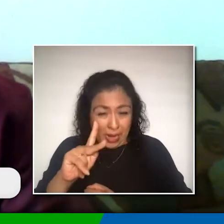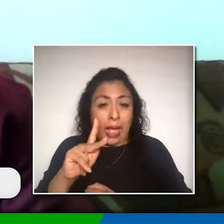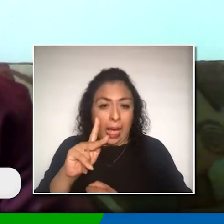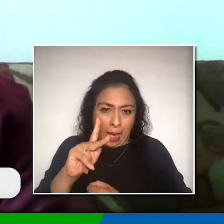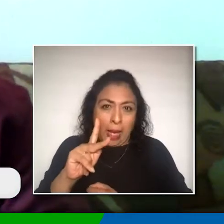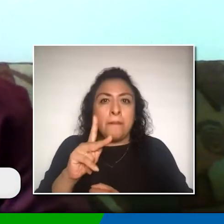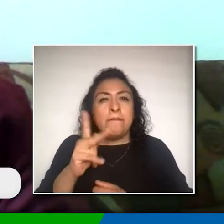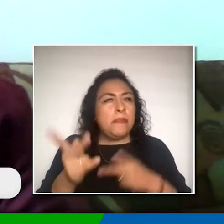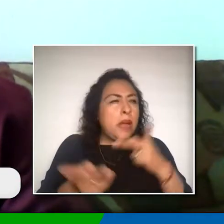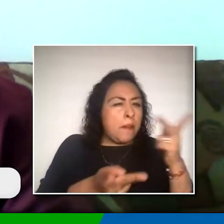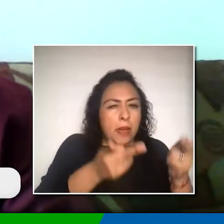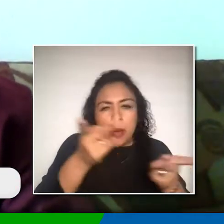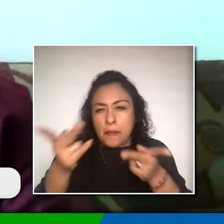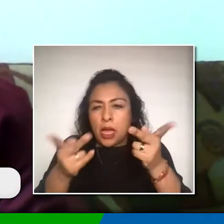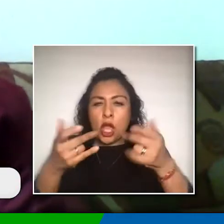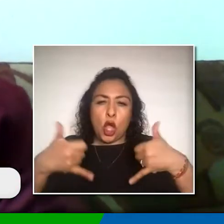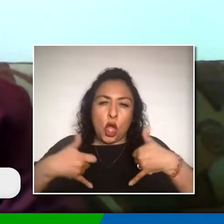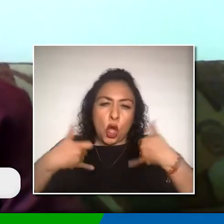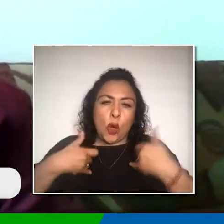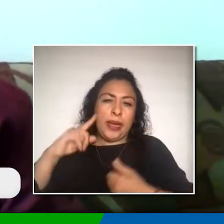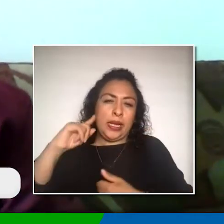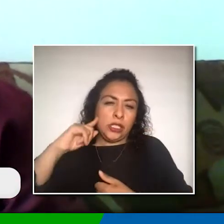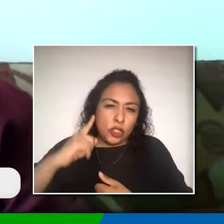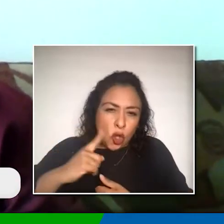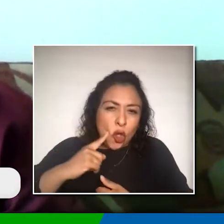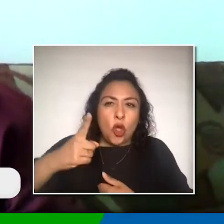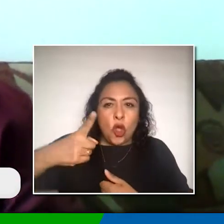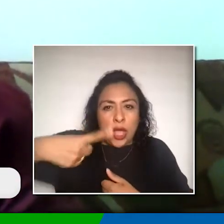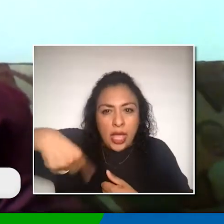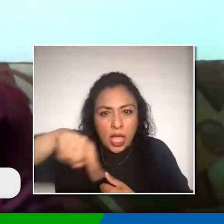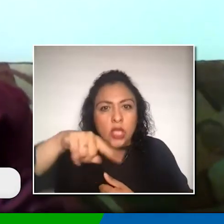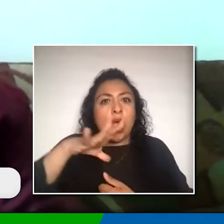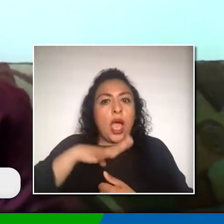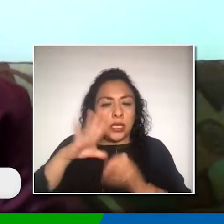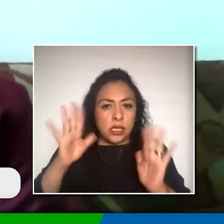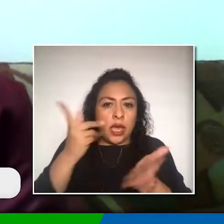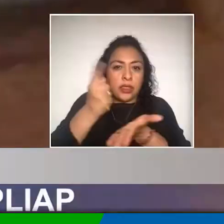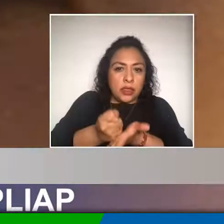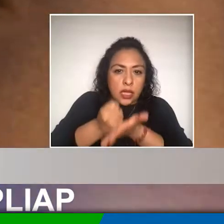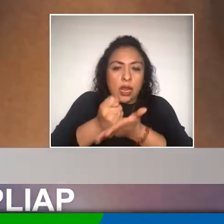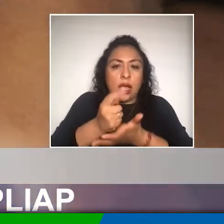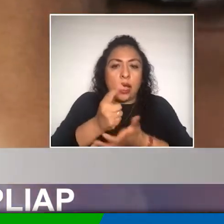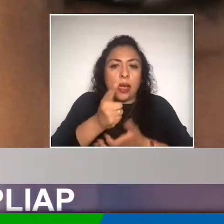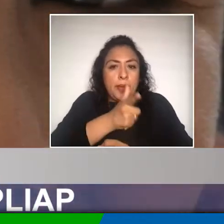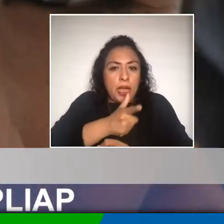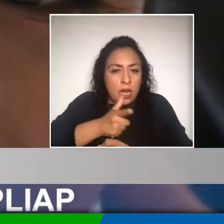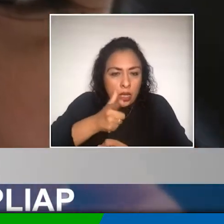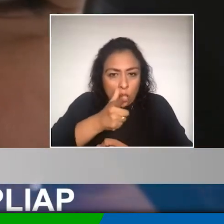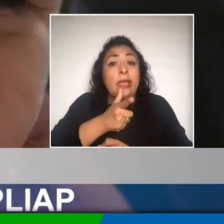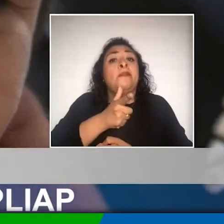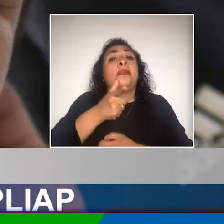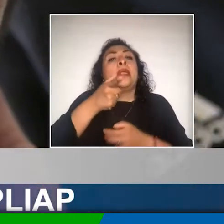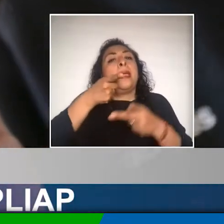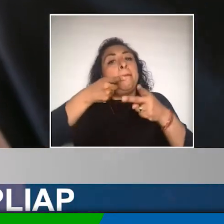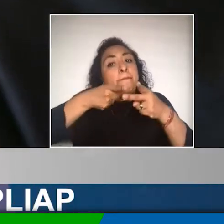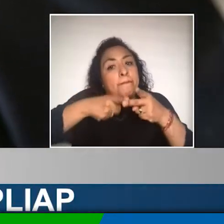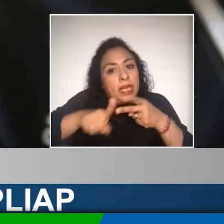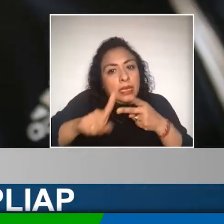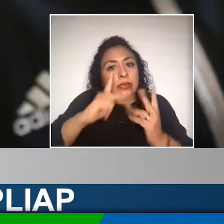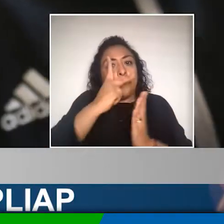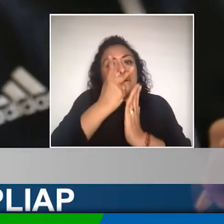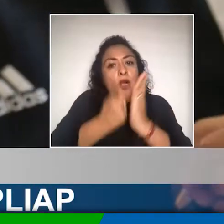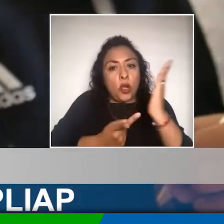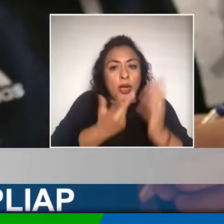encuesta que se le hace a jóvenes sordos que habían recibido terapias de lenguaje en el IPLIAP, se decide iniciar un programa de